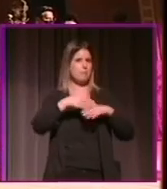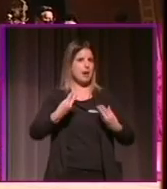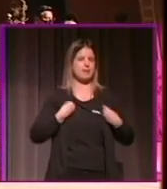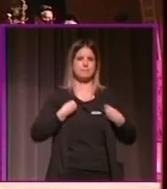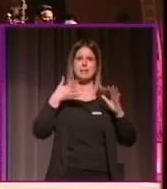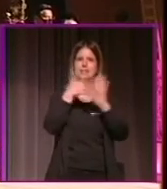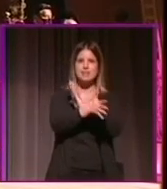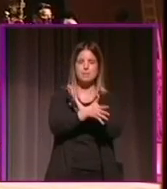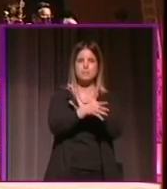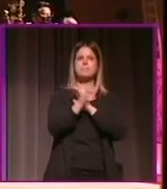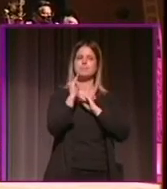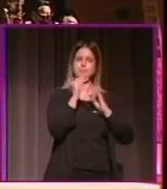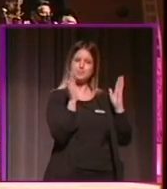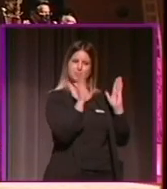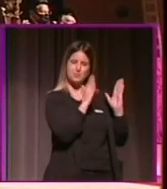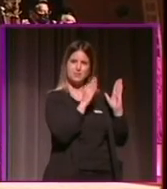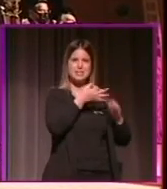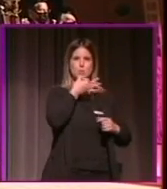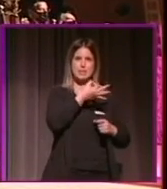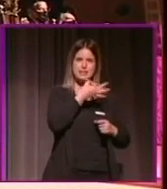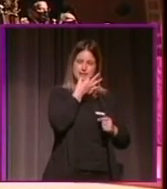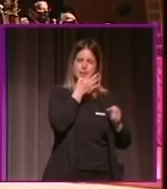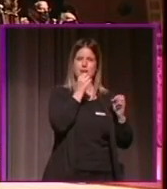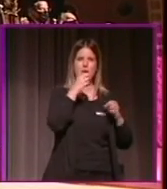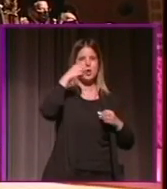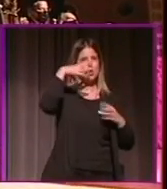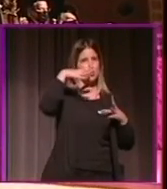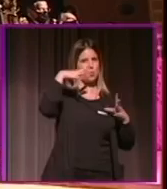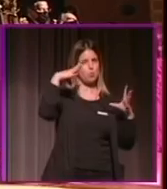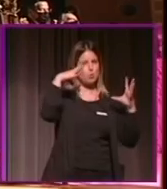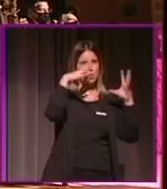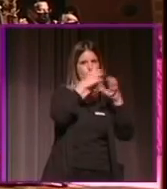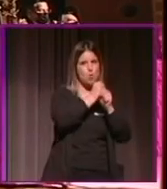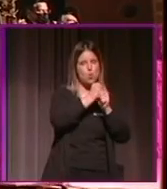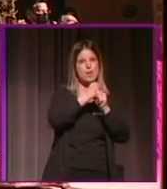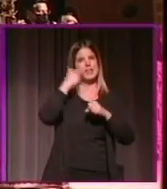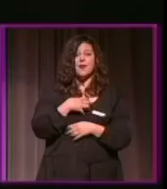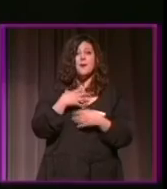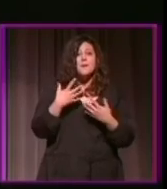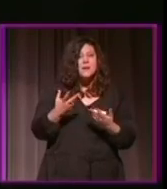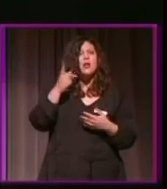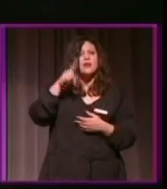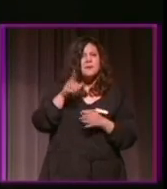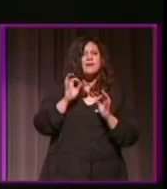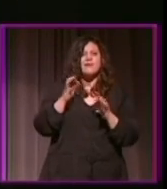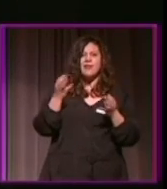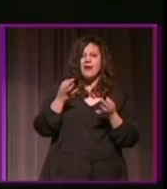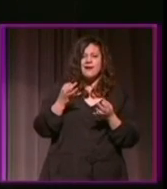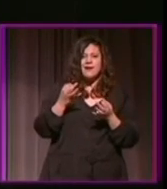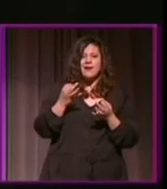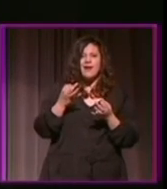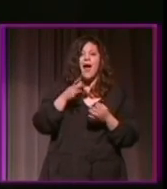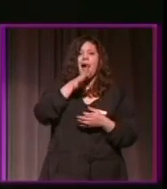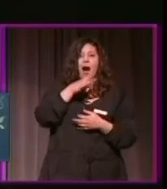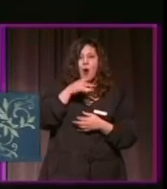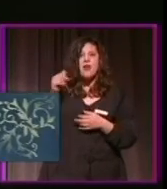El acto contó con la participación del alcalde de la ciudad, Luis Salvador. Nunca más que ahora tiene tanto sentido nuestra Semana